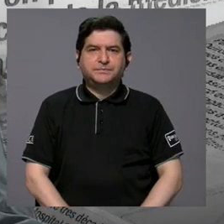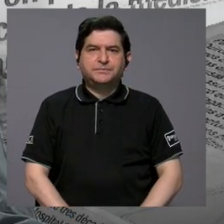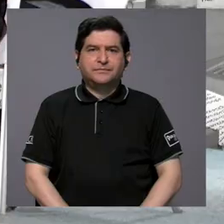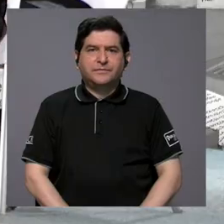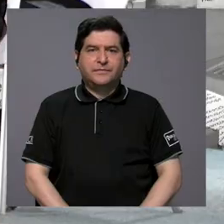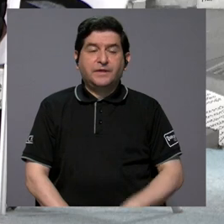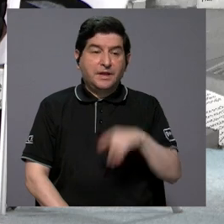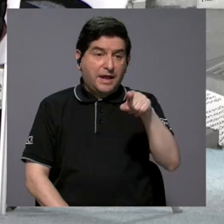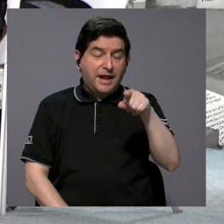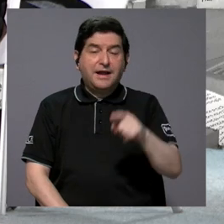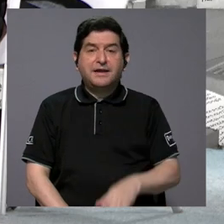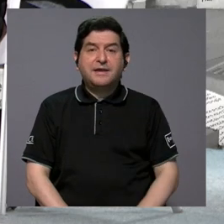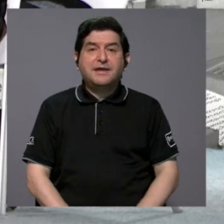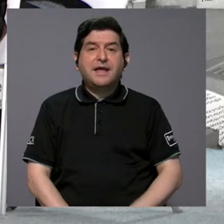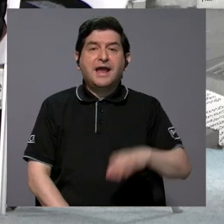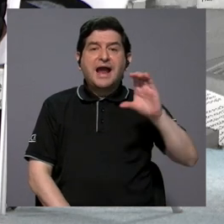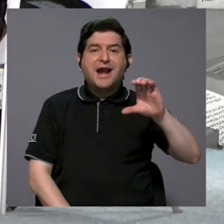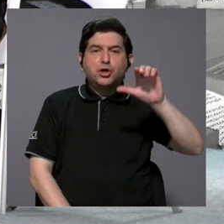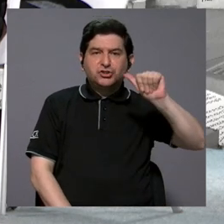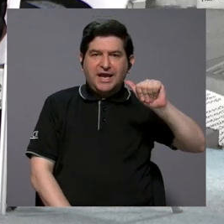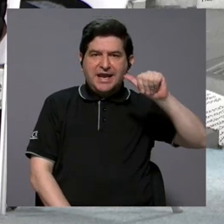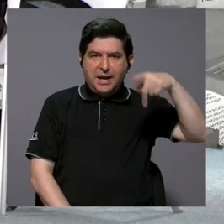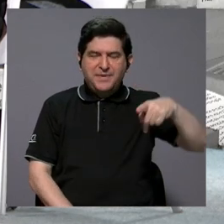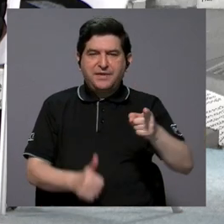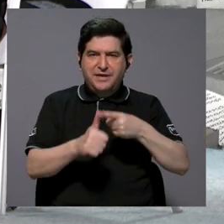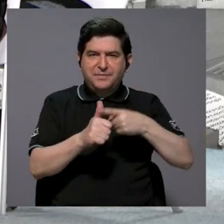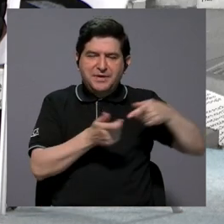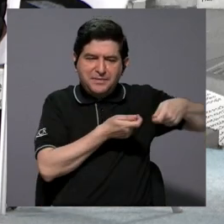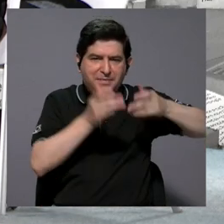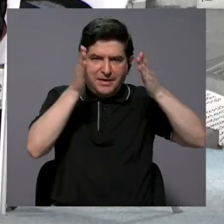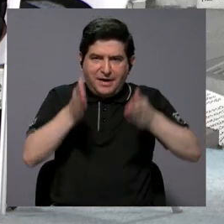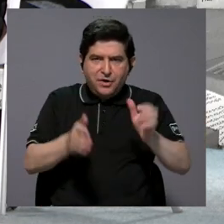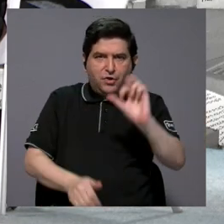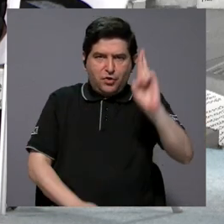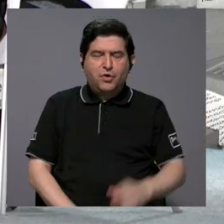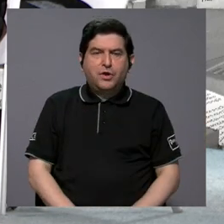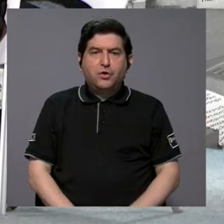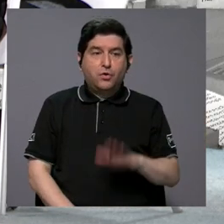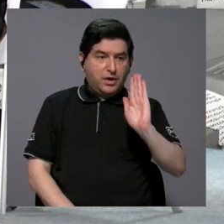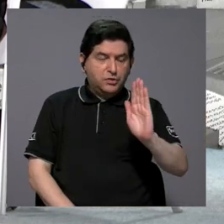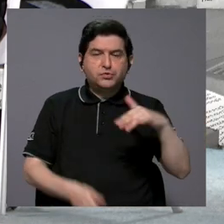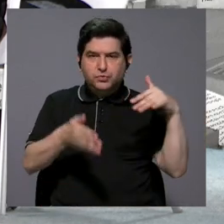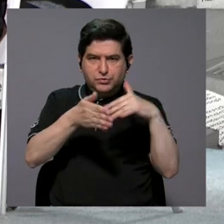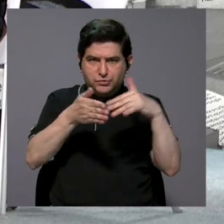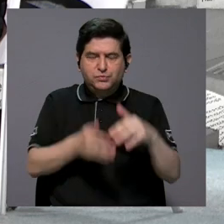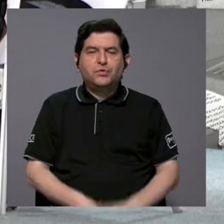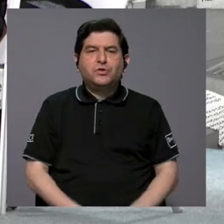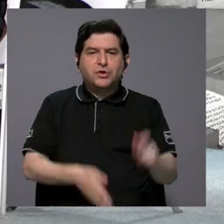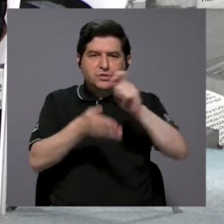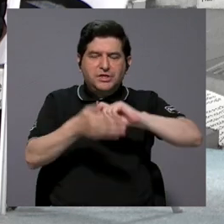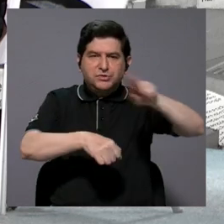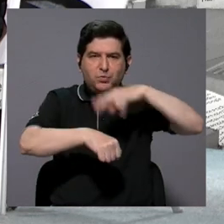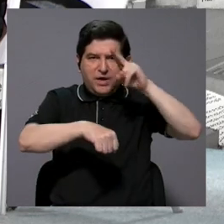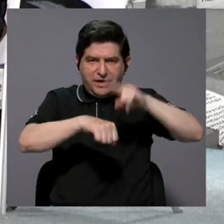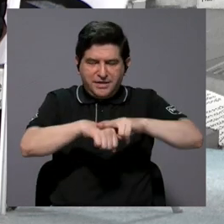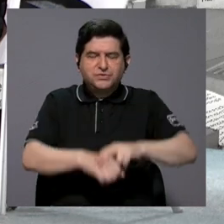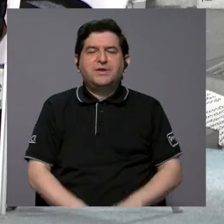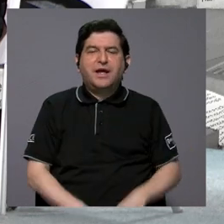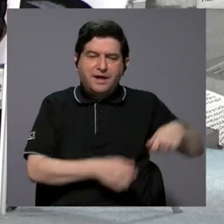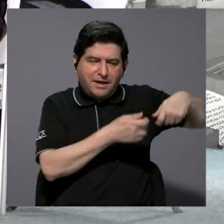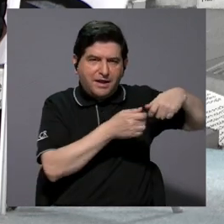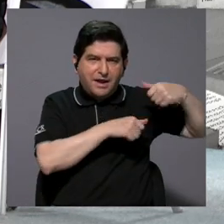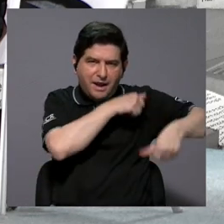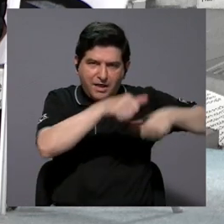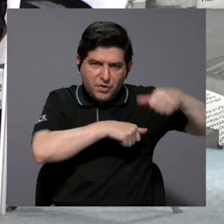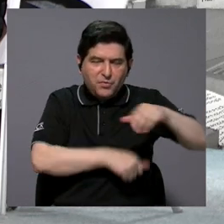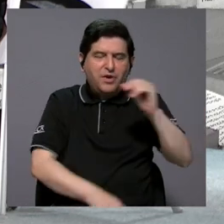donde llega además Carlos Aguilar Piedra, el primer arqueólogo costarricense formado como tal en la Escuela Nacional de Antropología e Historia en